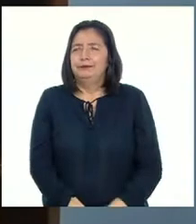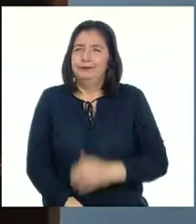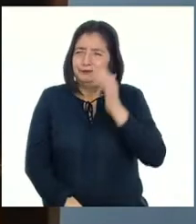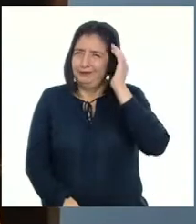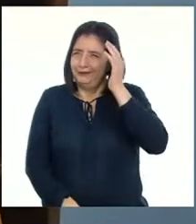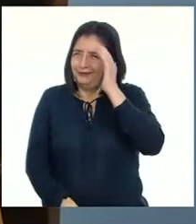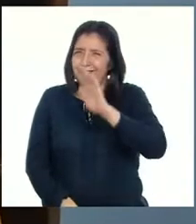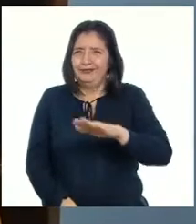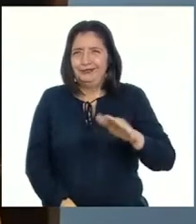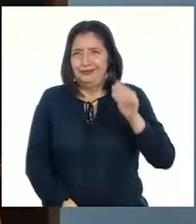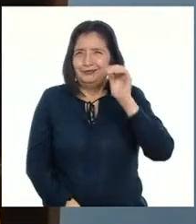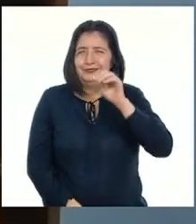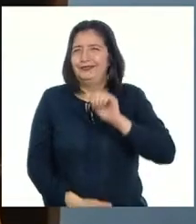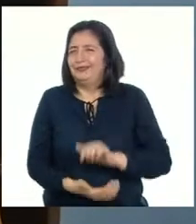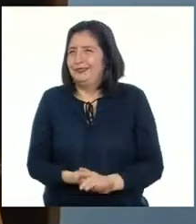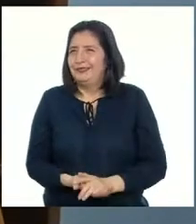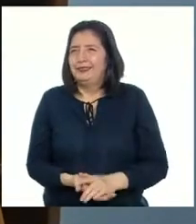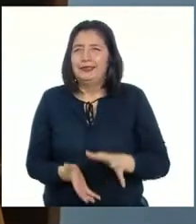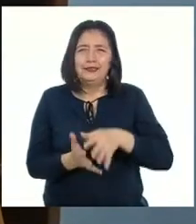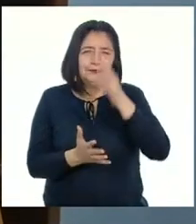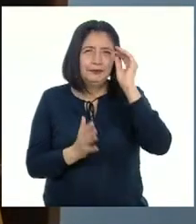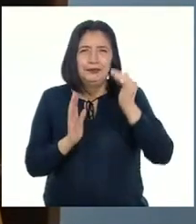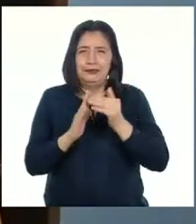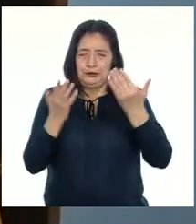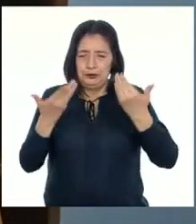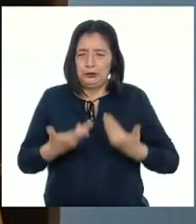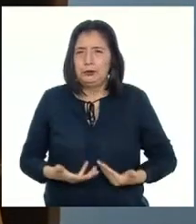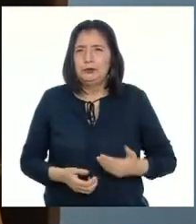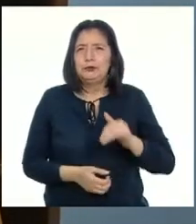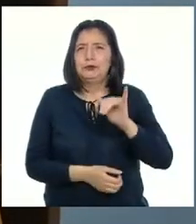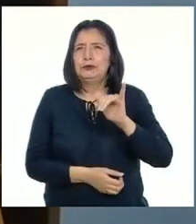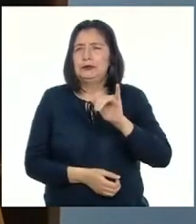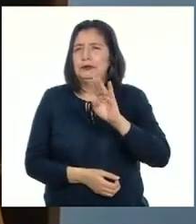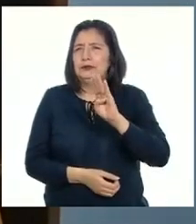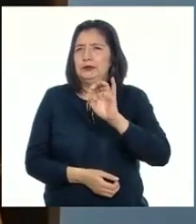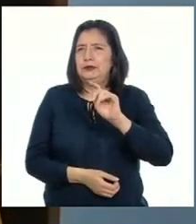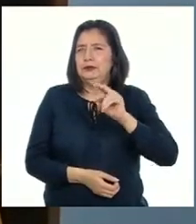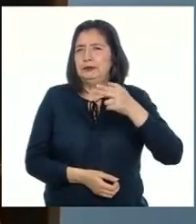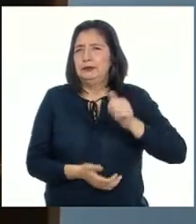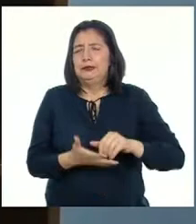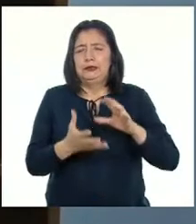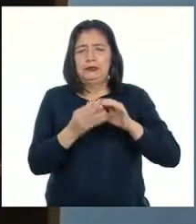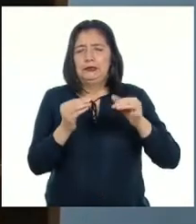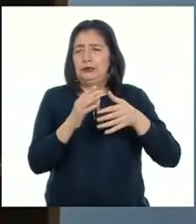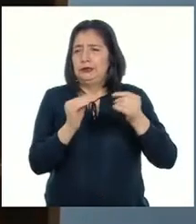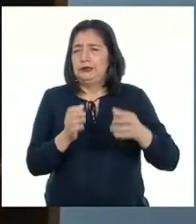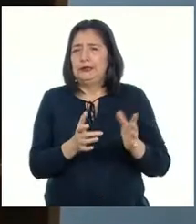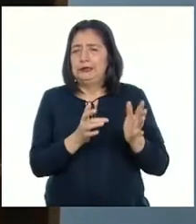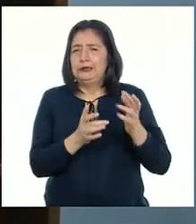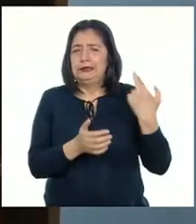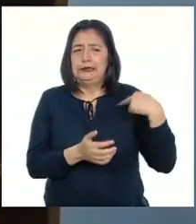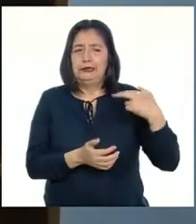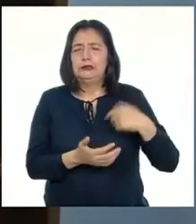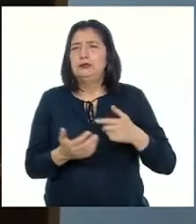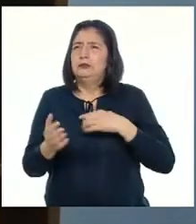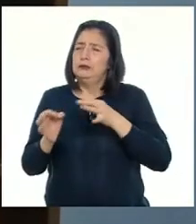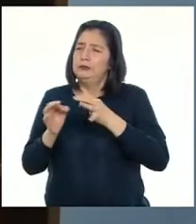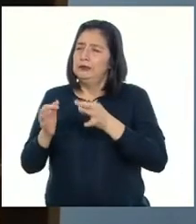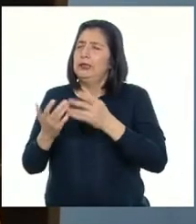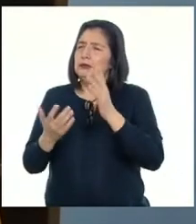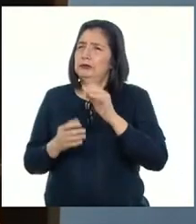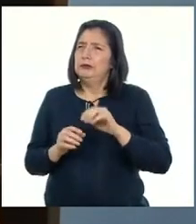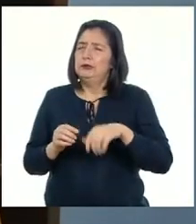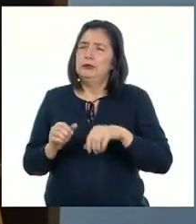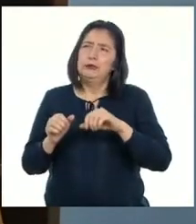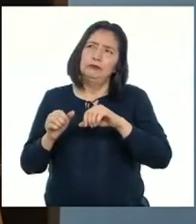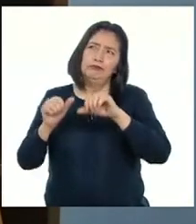Hola chicos y chicas de Aprendo en Casa Soy Ivette Arias, historiadora religiosa Y hoy les hablaré algo del Señor de los Milagros